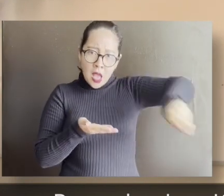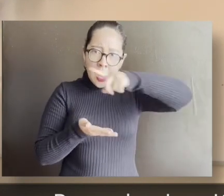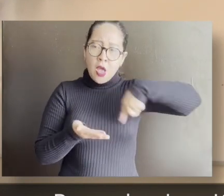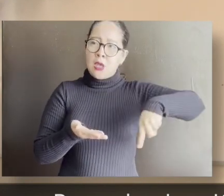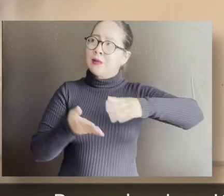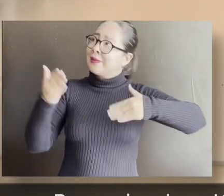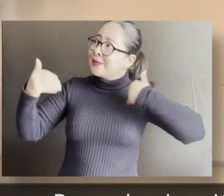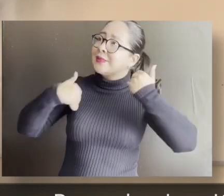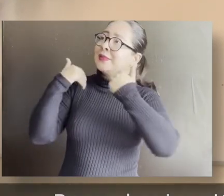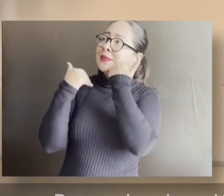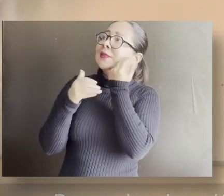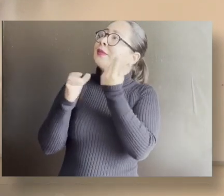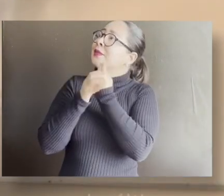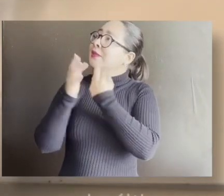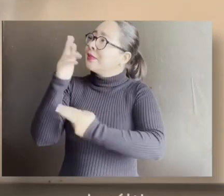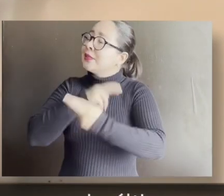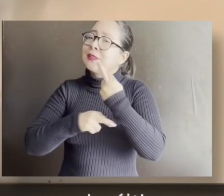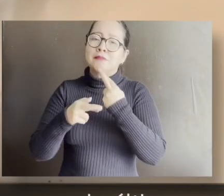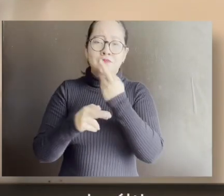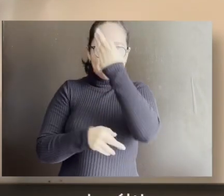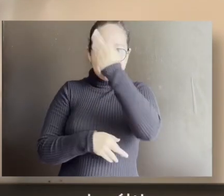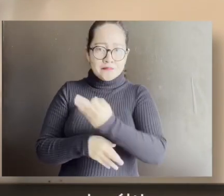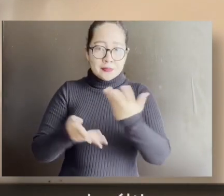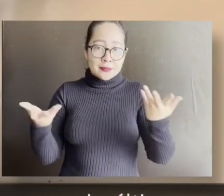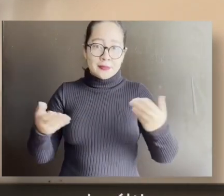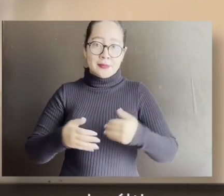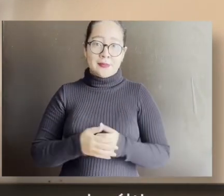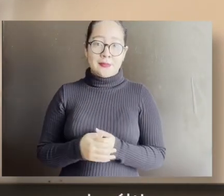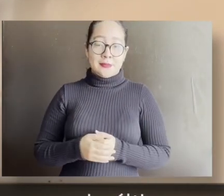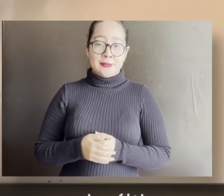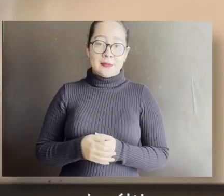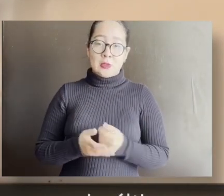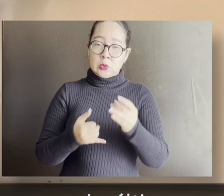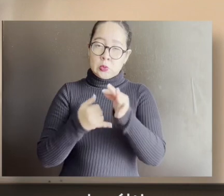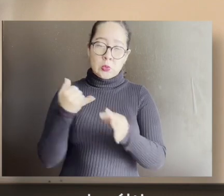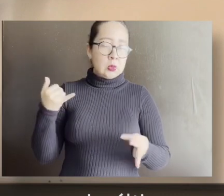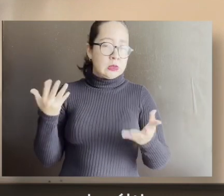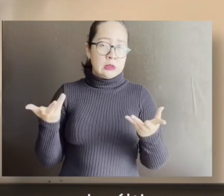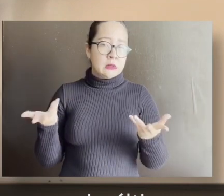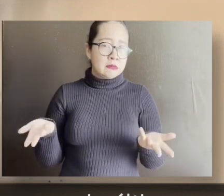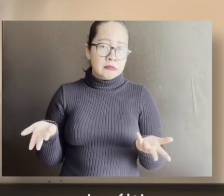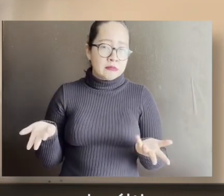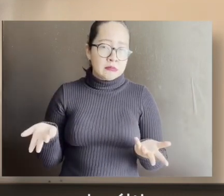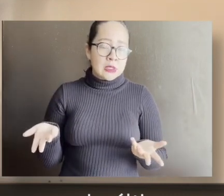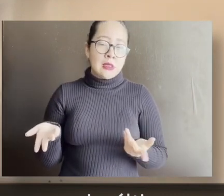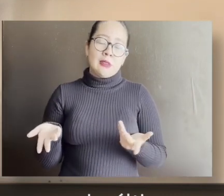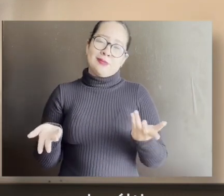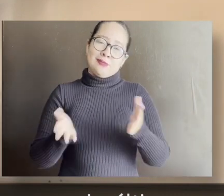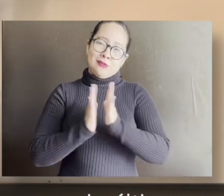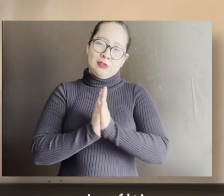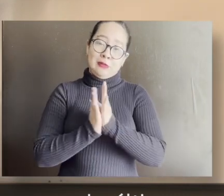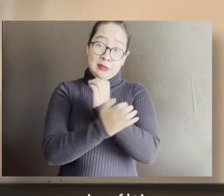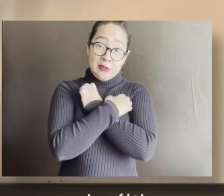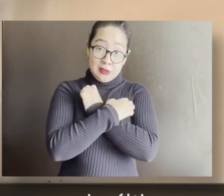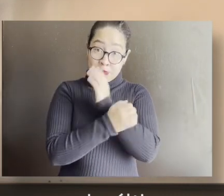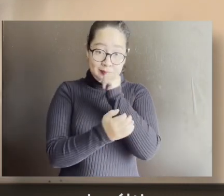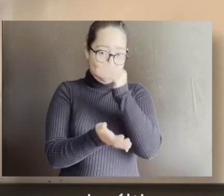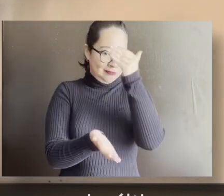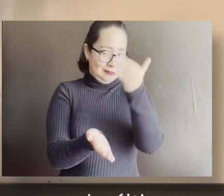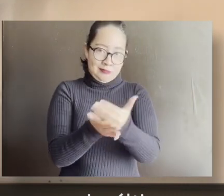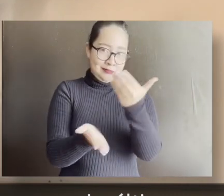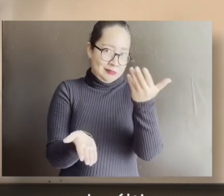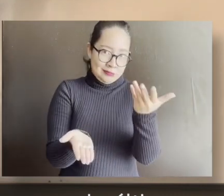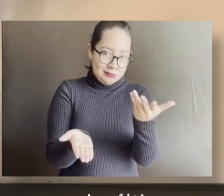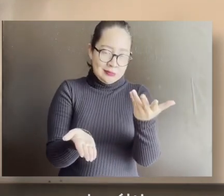de volver a clases. Lo último que podemos hacer es detener el esfuerzo educativo. Por el contrario,